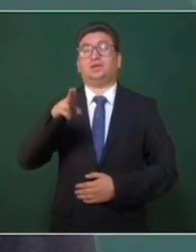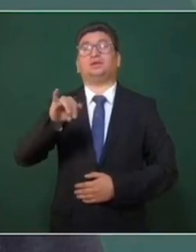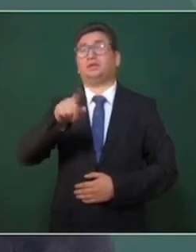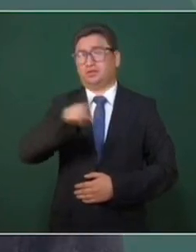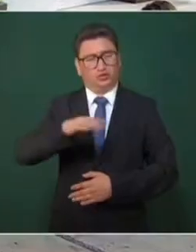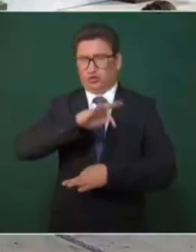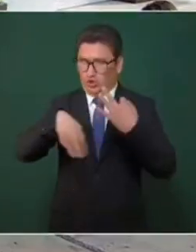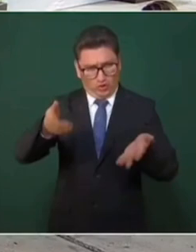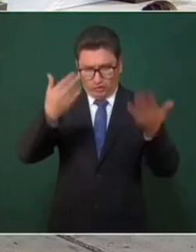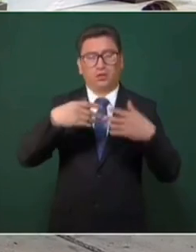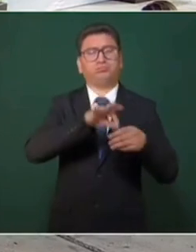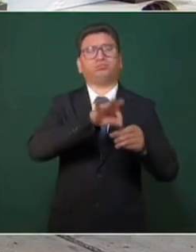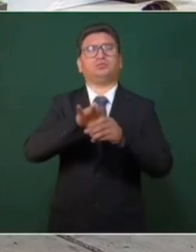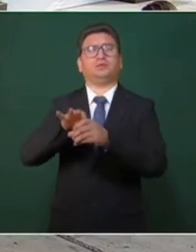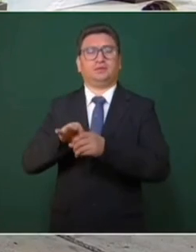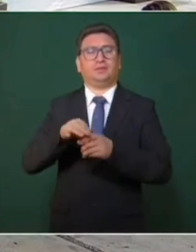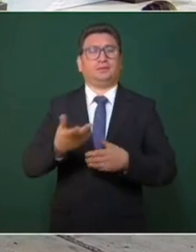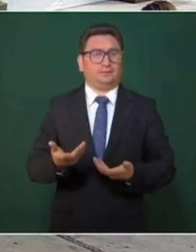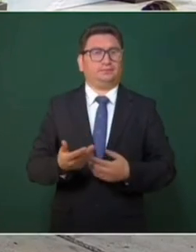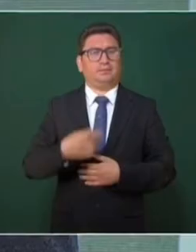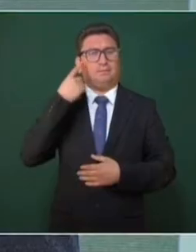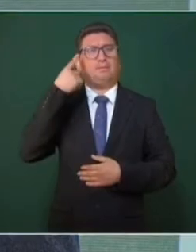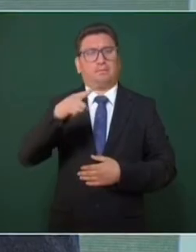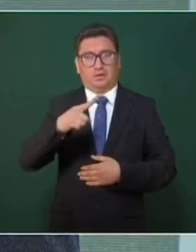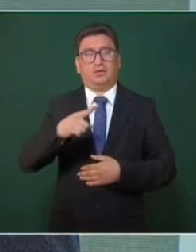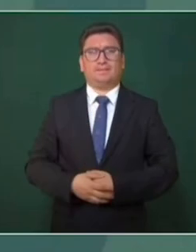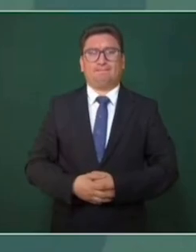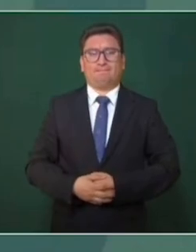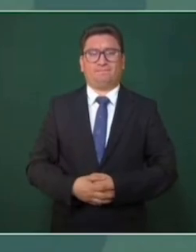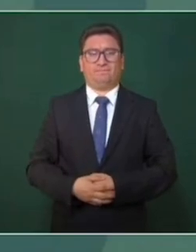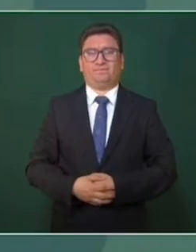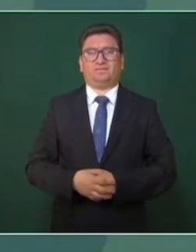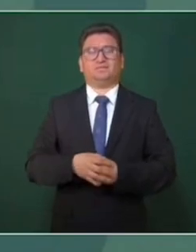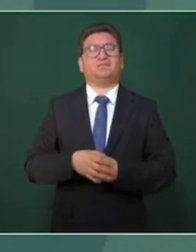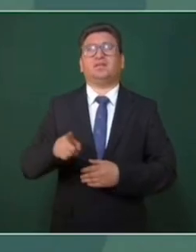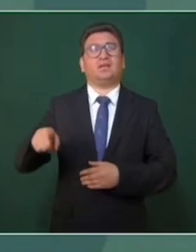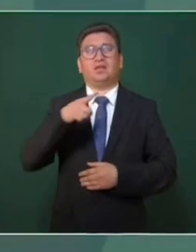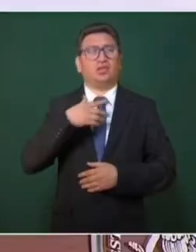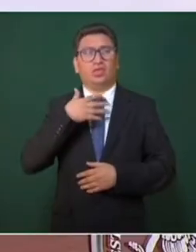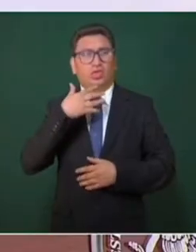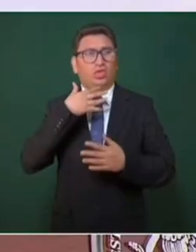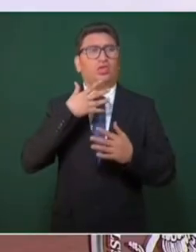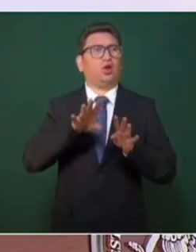a votar, para que, este, se tenga otro presidente, no la guerra sucia,